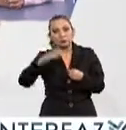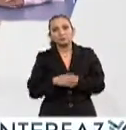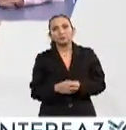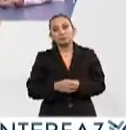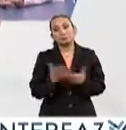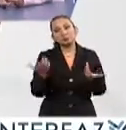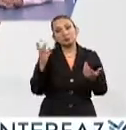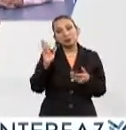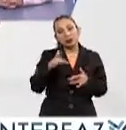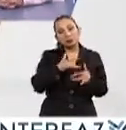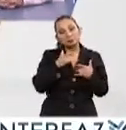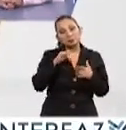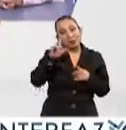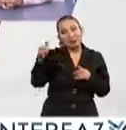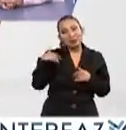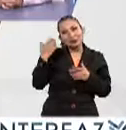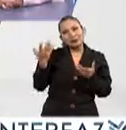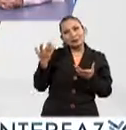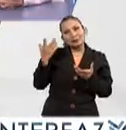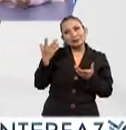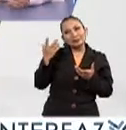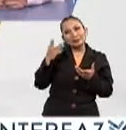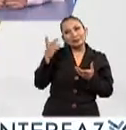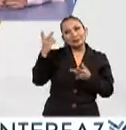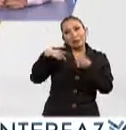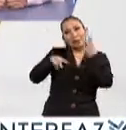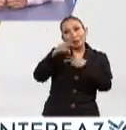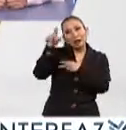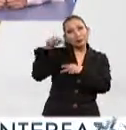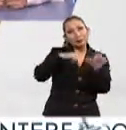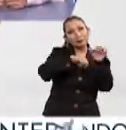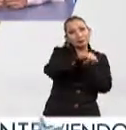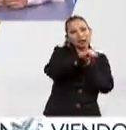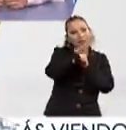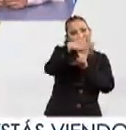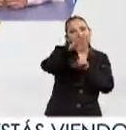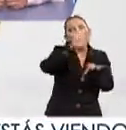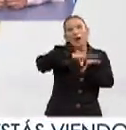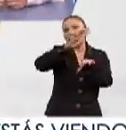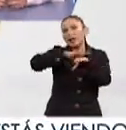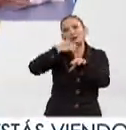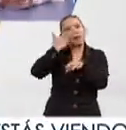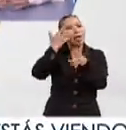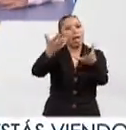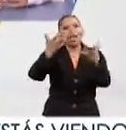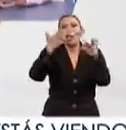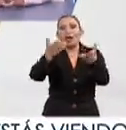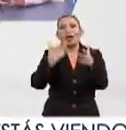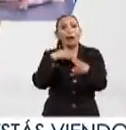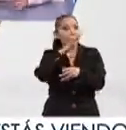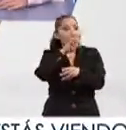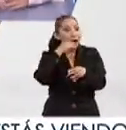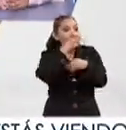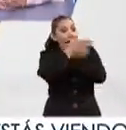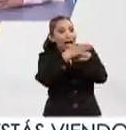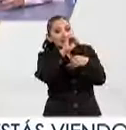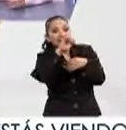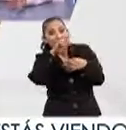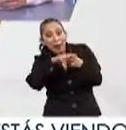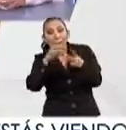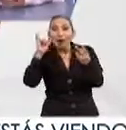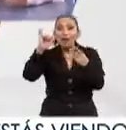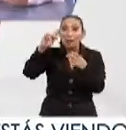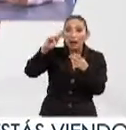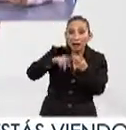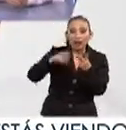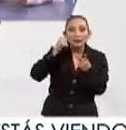sí, o sea, después de venir de movilidad, sí buscas más, así cualquier beca que publique la CEP, el